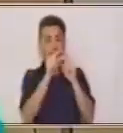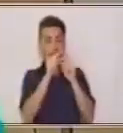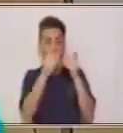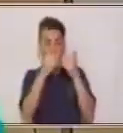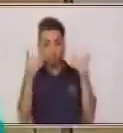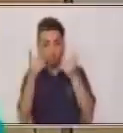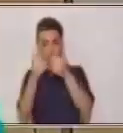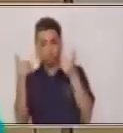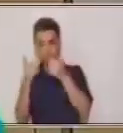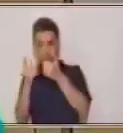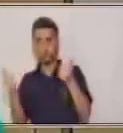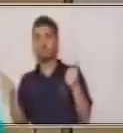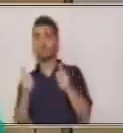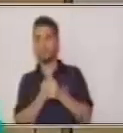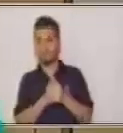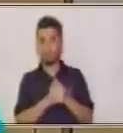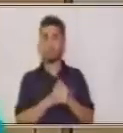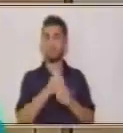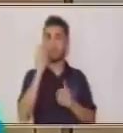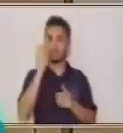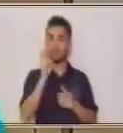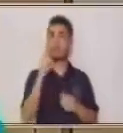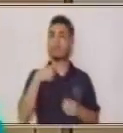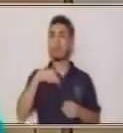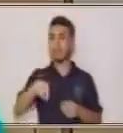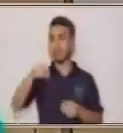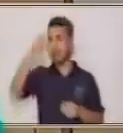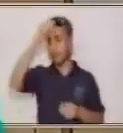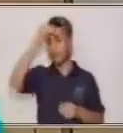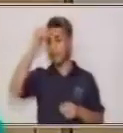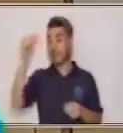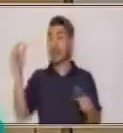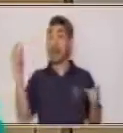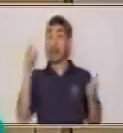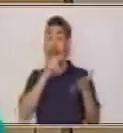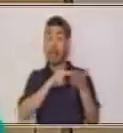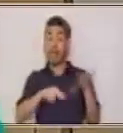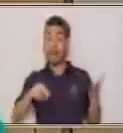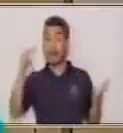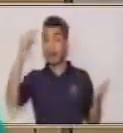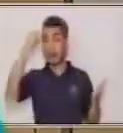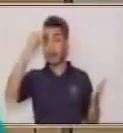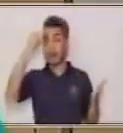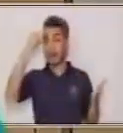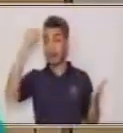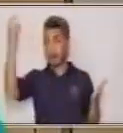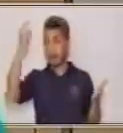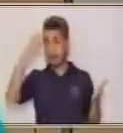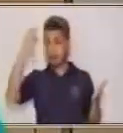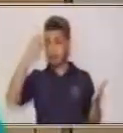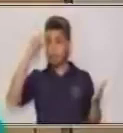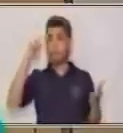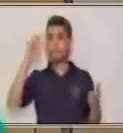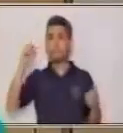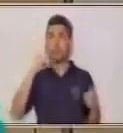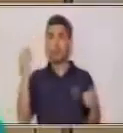está escrito ahí. Entonces, tenemos que aprender a leer mentalmente. ¿Por qué? Porque es un ejercicio donde nuestra